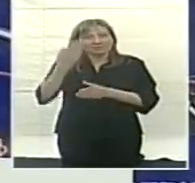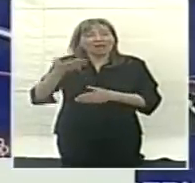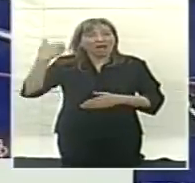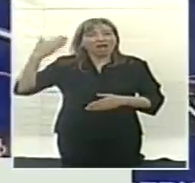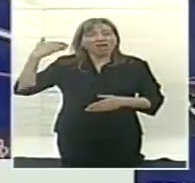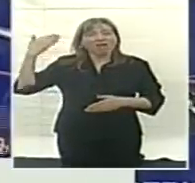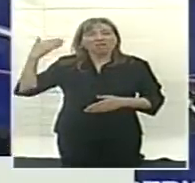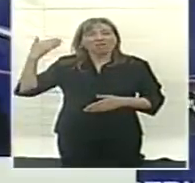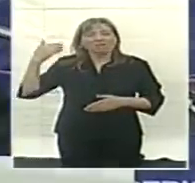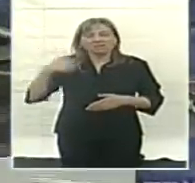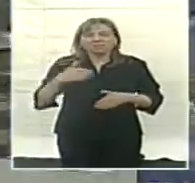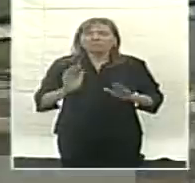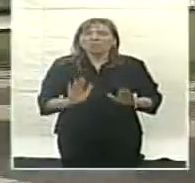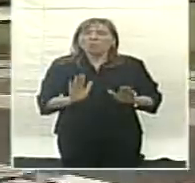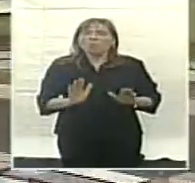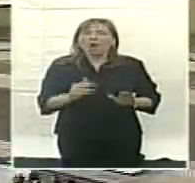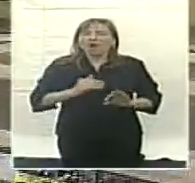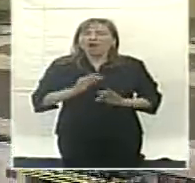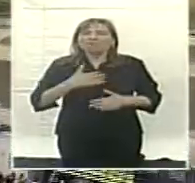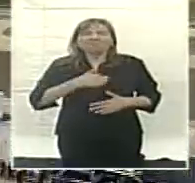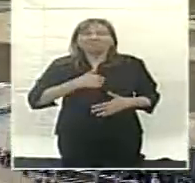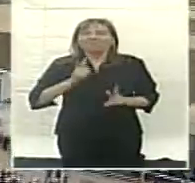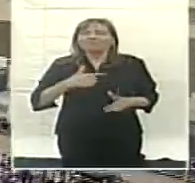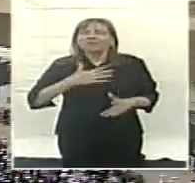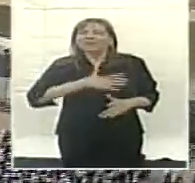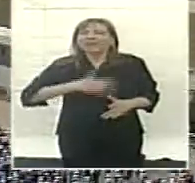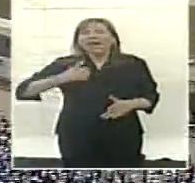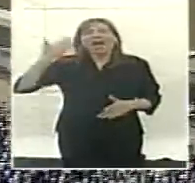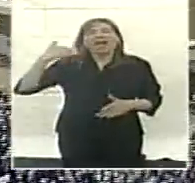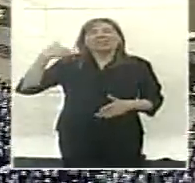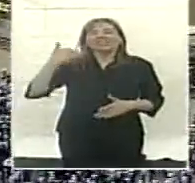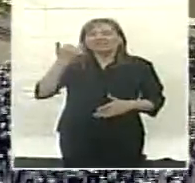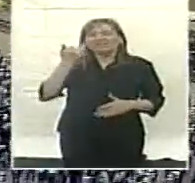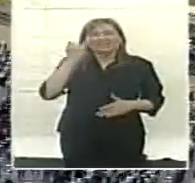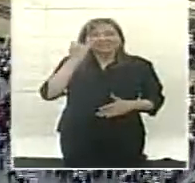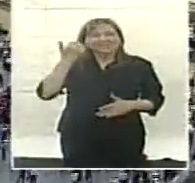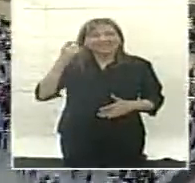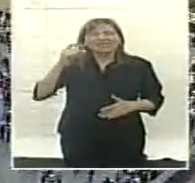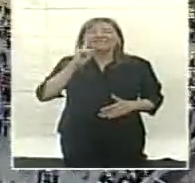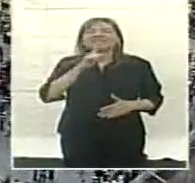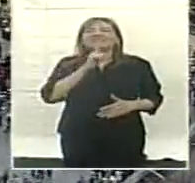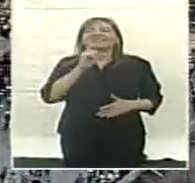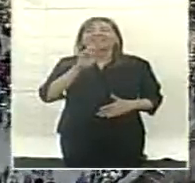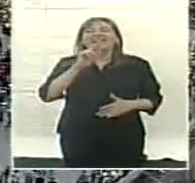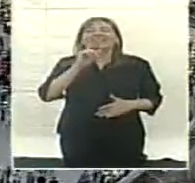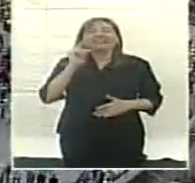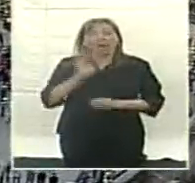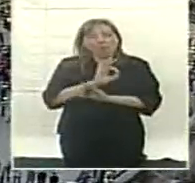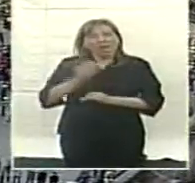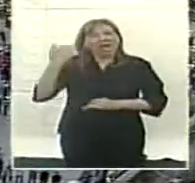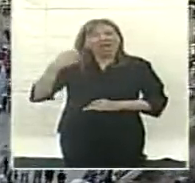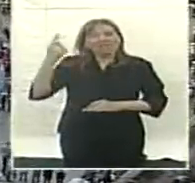como cuando estuvimos hace poco en Yacyretá, cuando decidimos